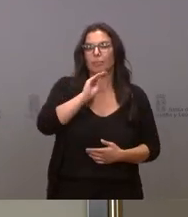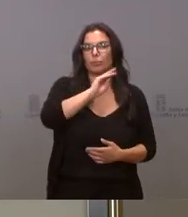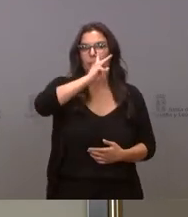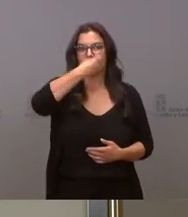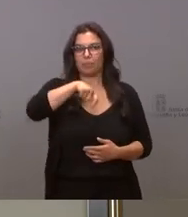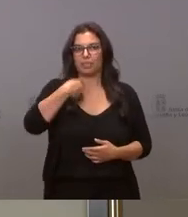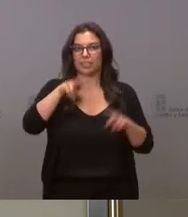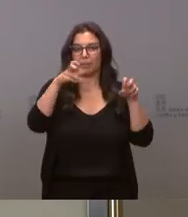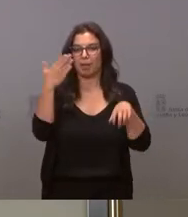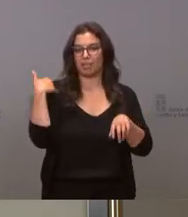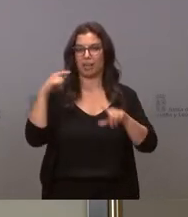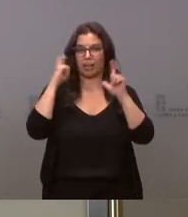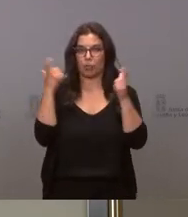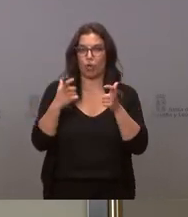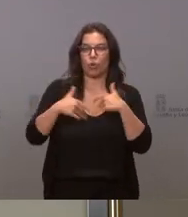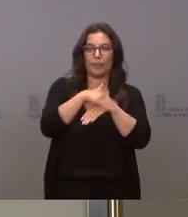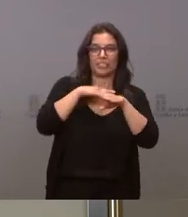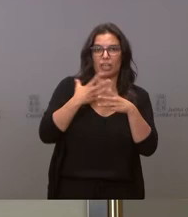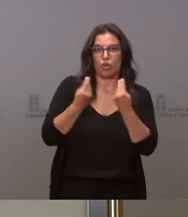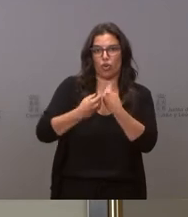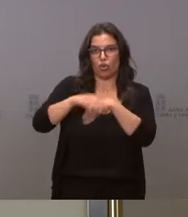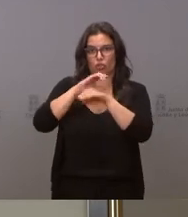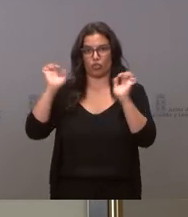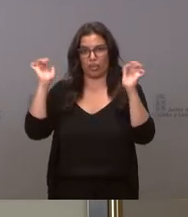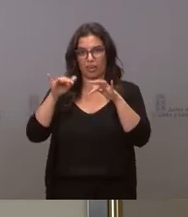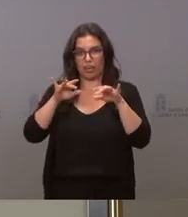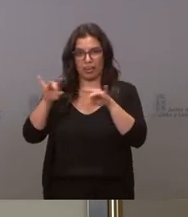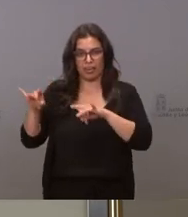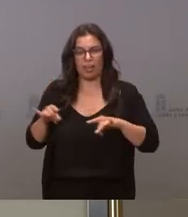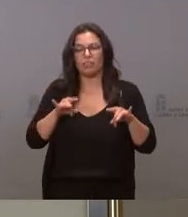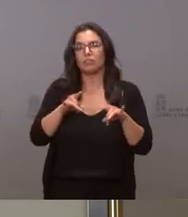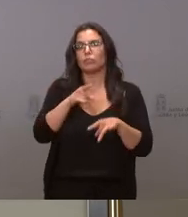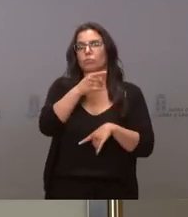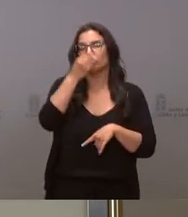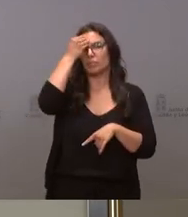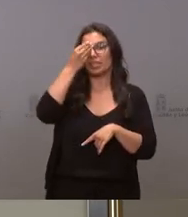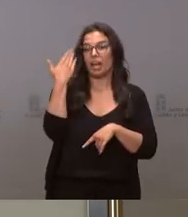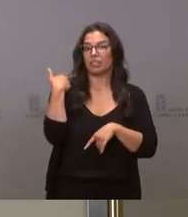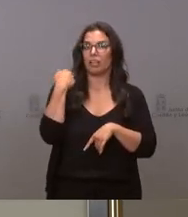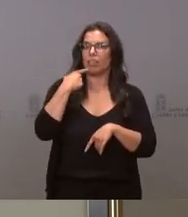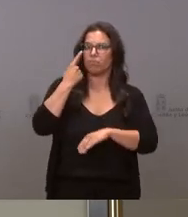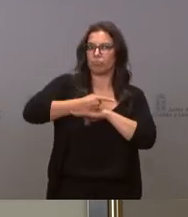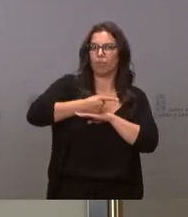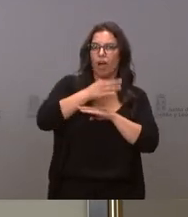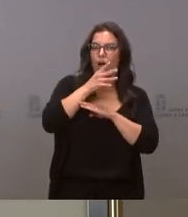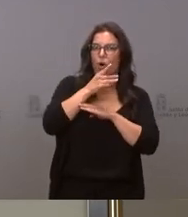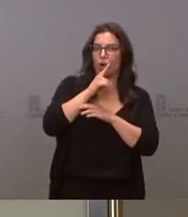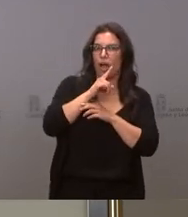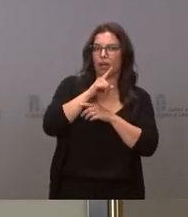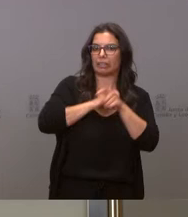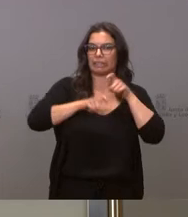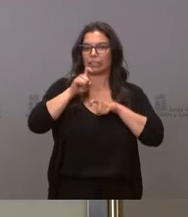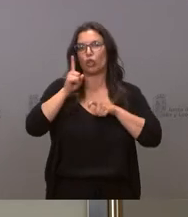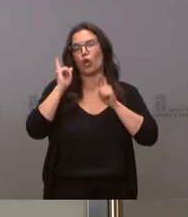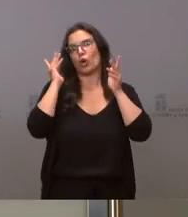interterritorial de ayer ¿cómo valora usted que lo que en un primer momento fuera una obligación ahora sea una mera